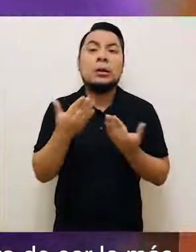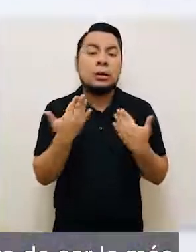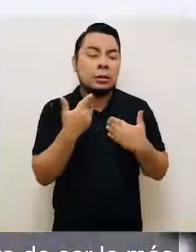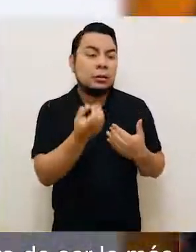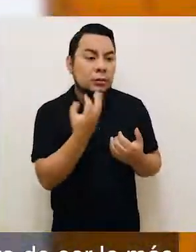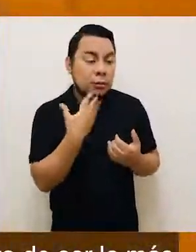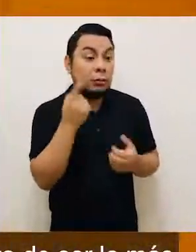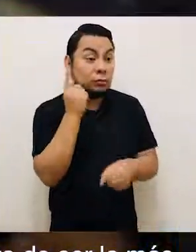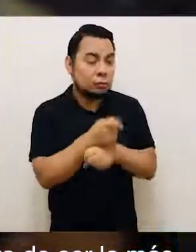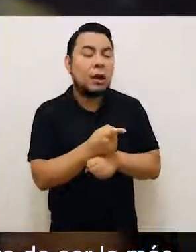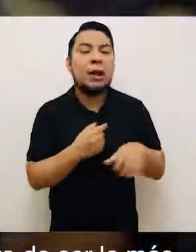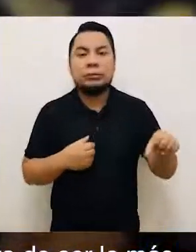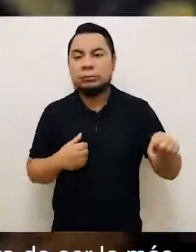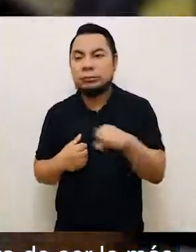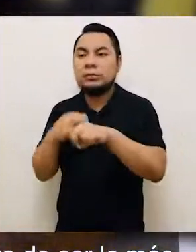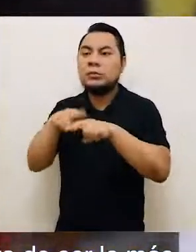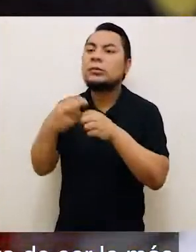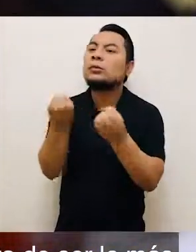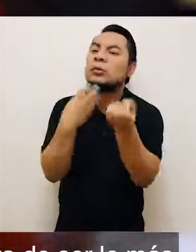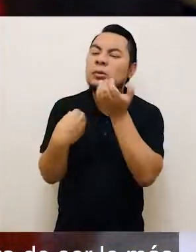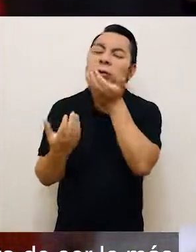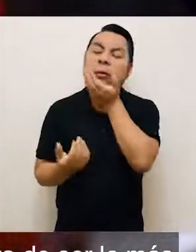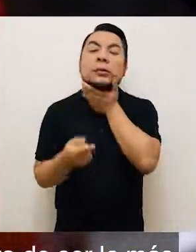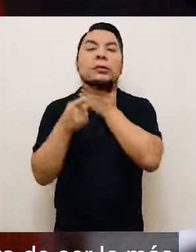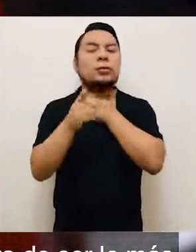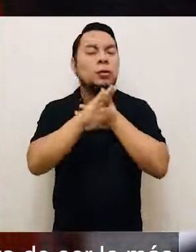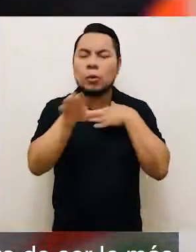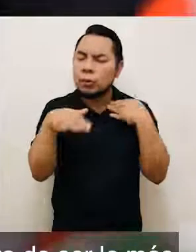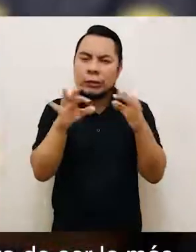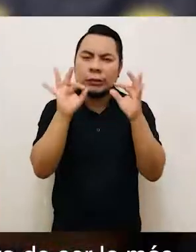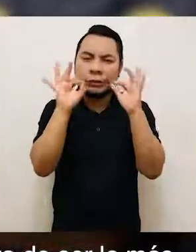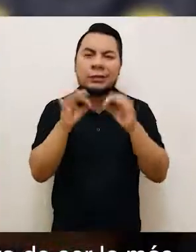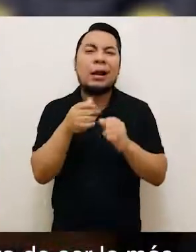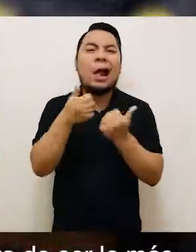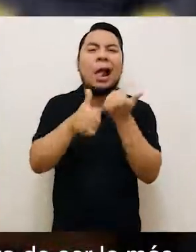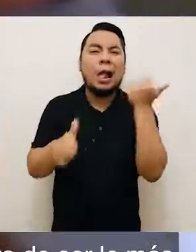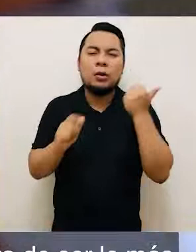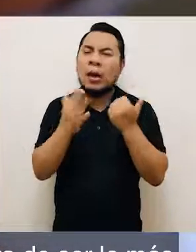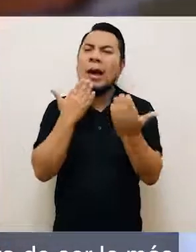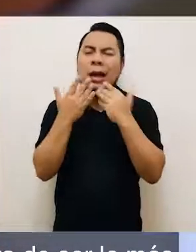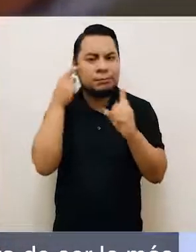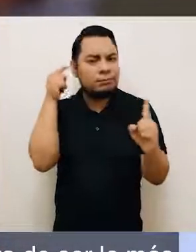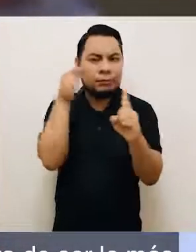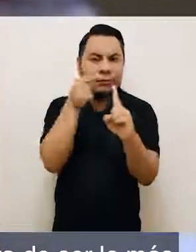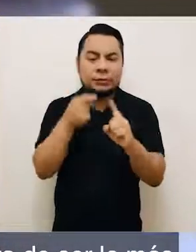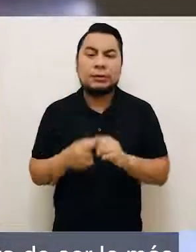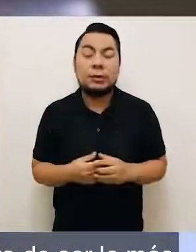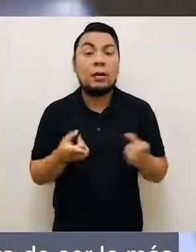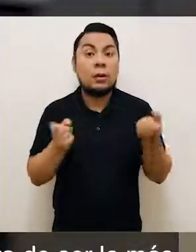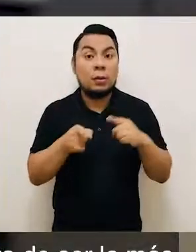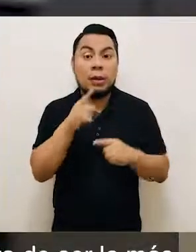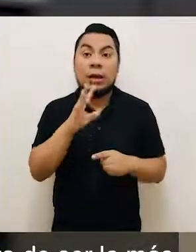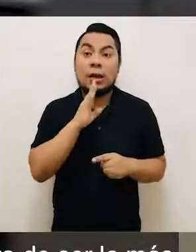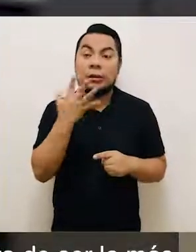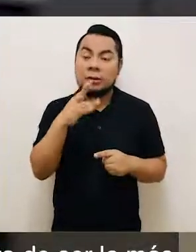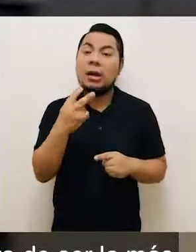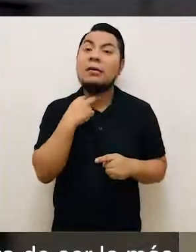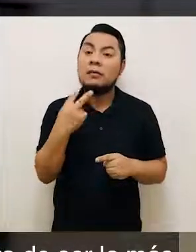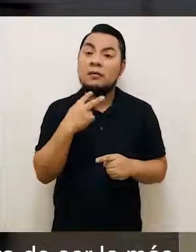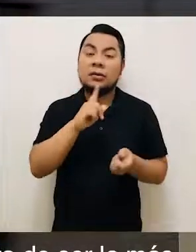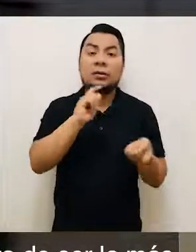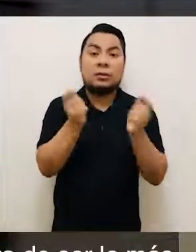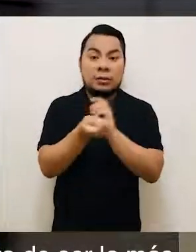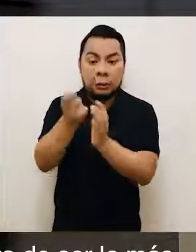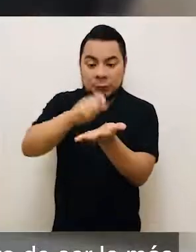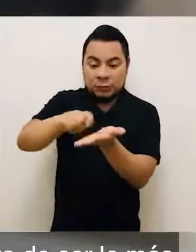te pedirá decir la verdad sobre los hechos ocurridos. Trata de ser lo más preciso o precisa posible. Cuando la declaración queda transcrita,